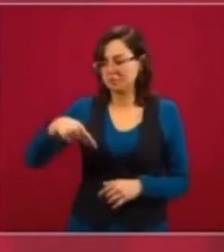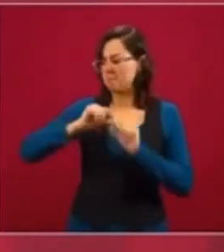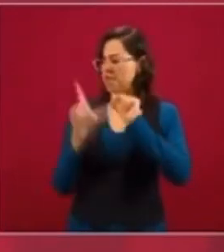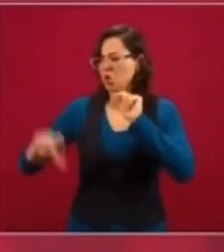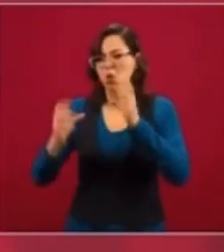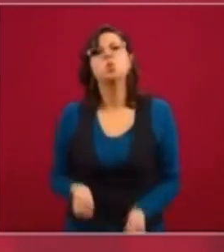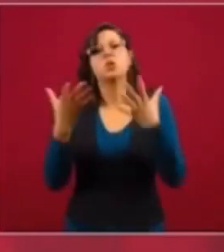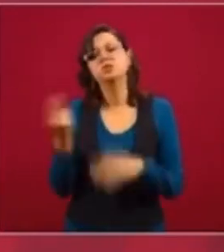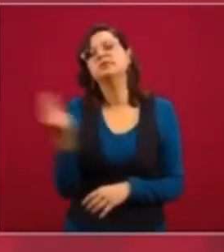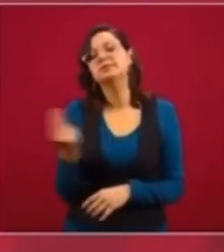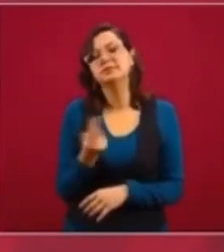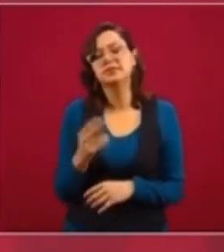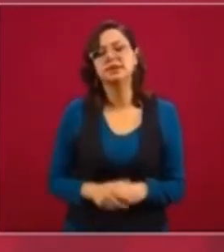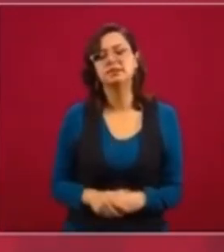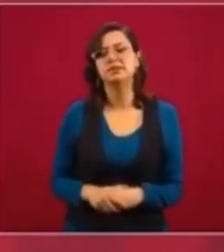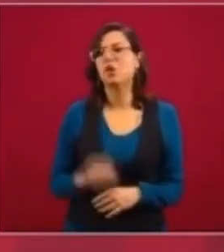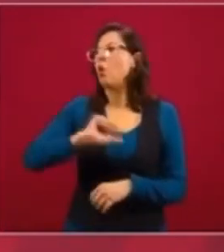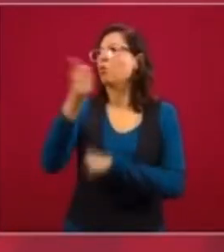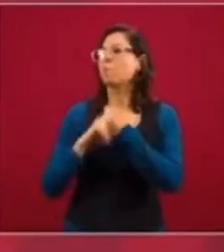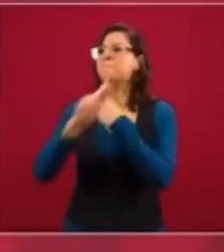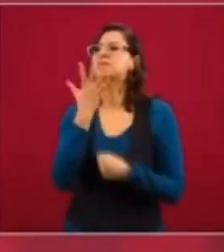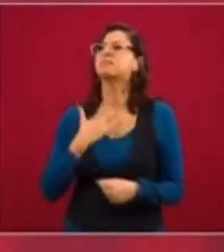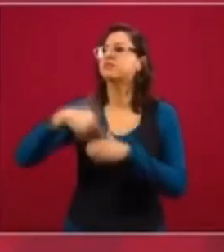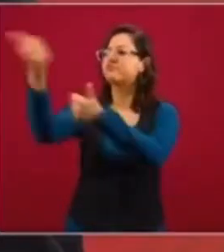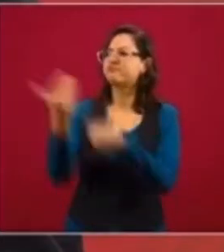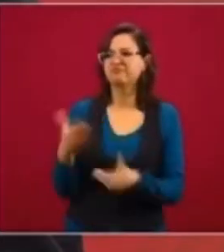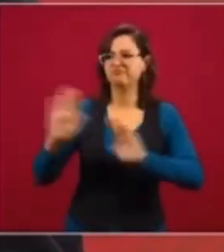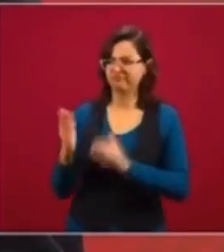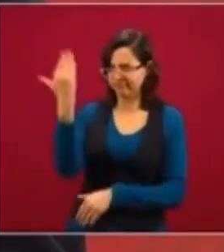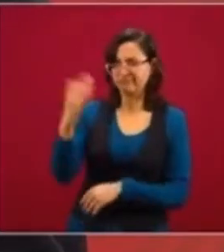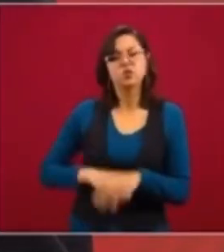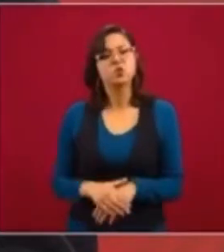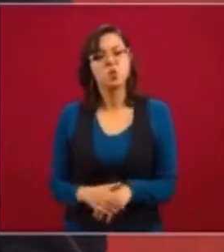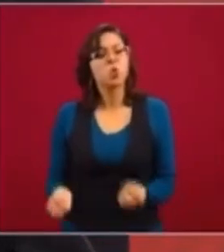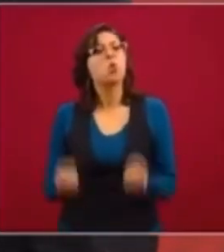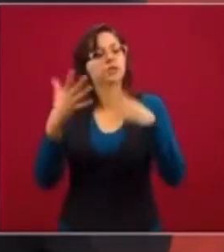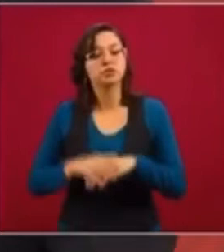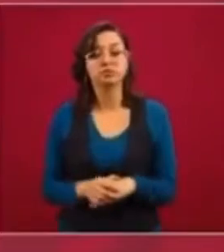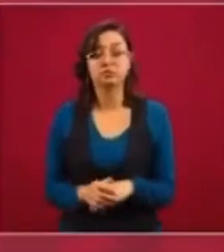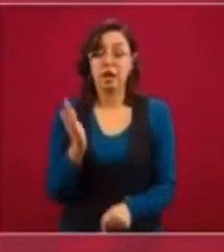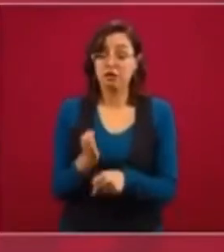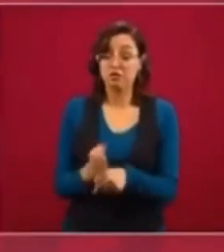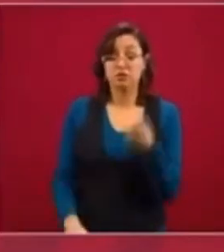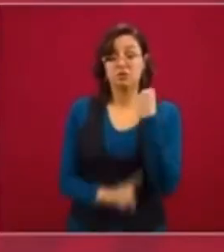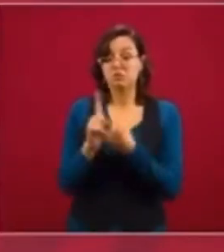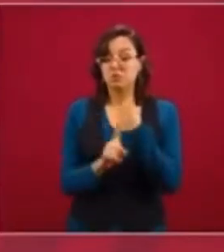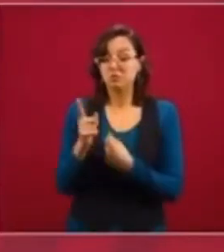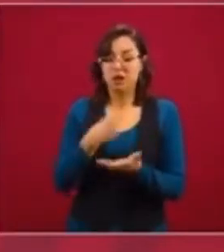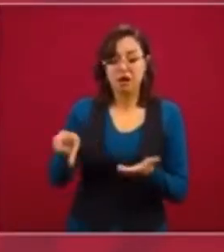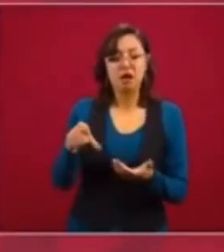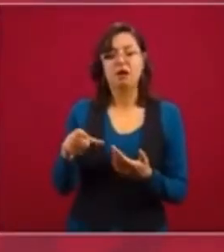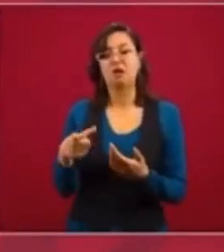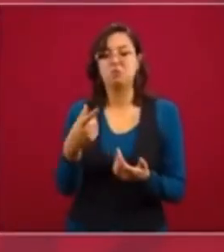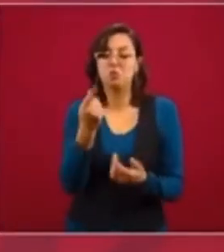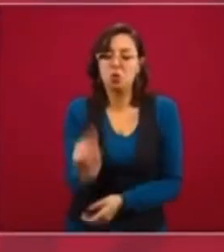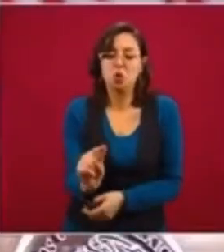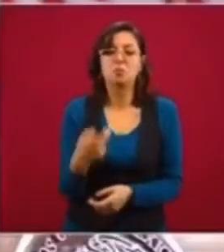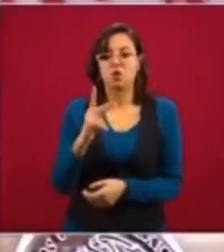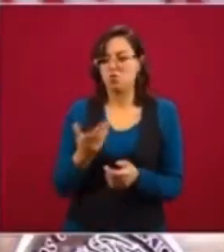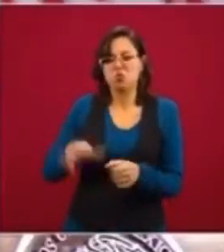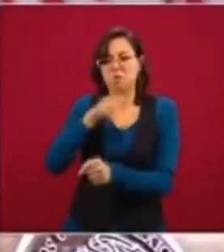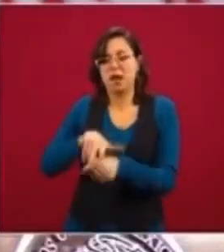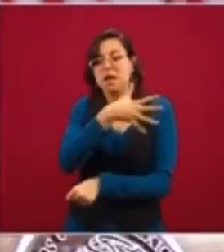para no comprar la gasolina en el extranjero? No en situaciones como ahora, que hay poco consumo. No, en situación normal.